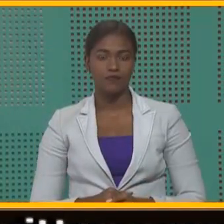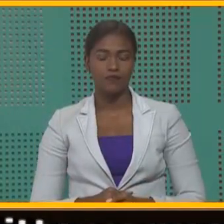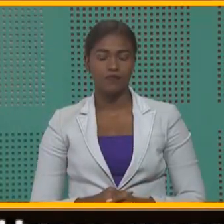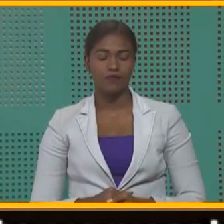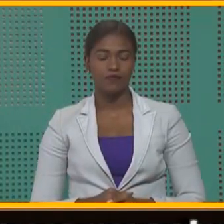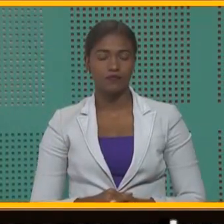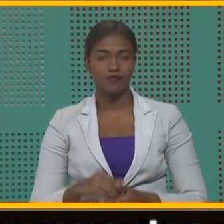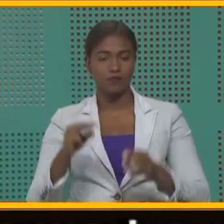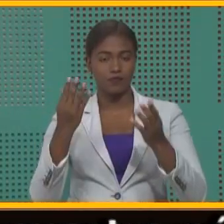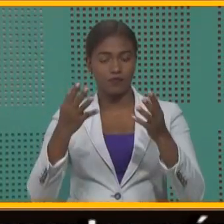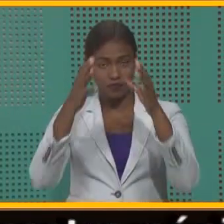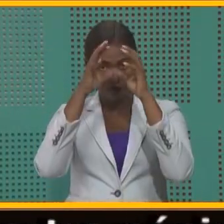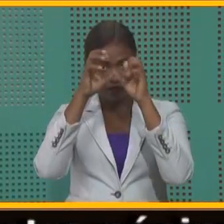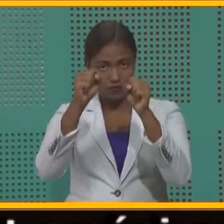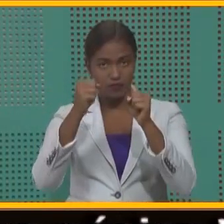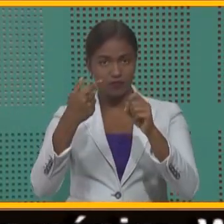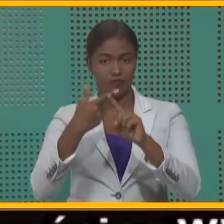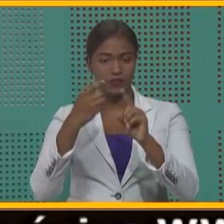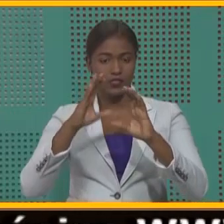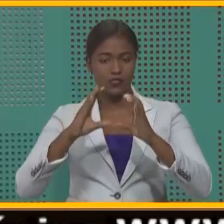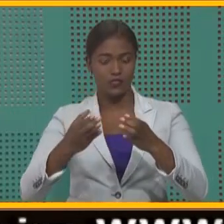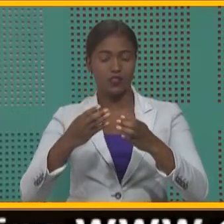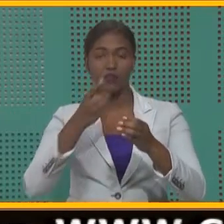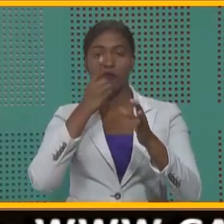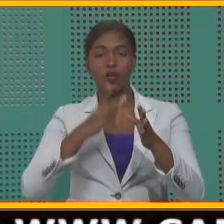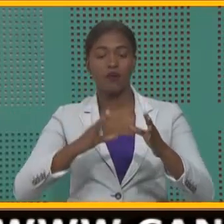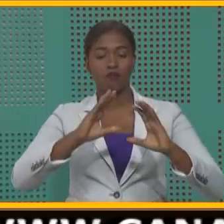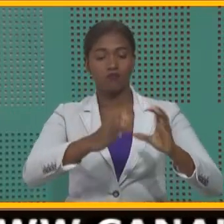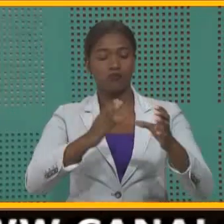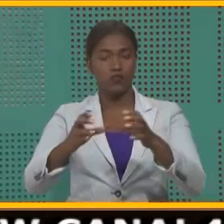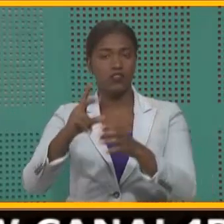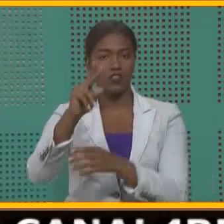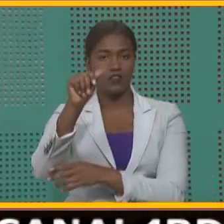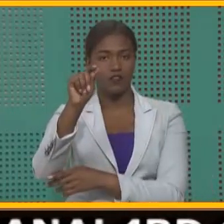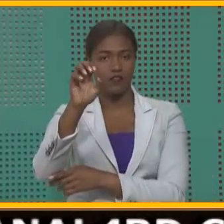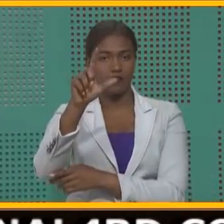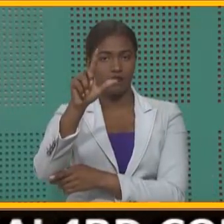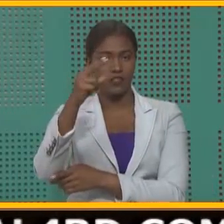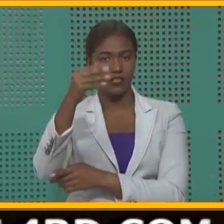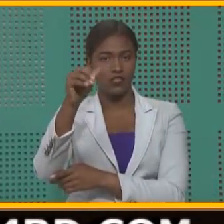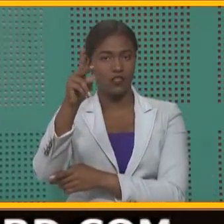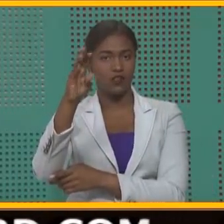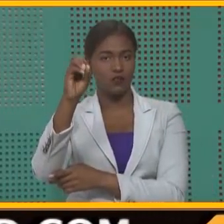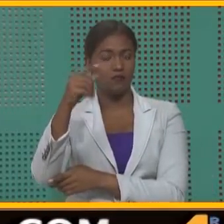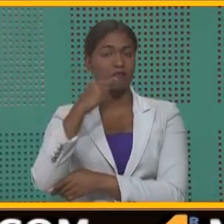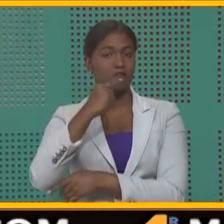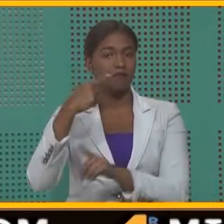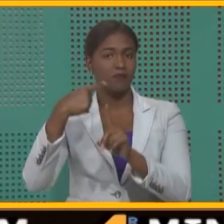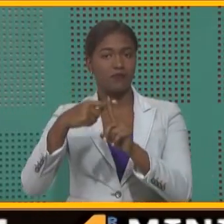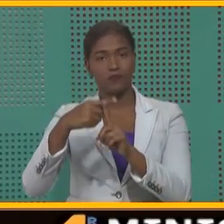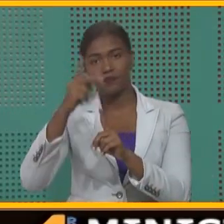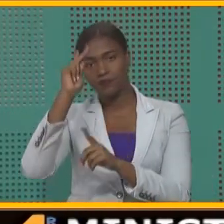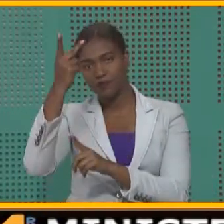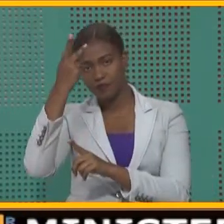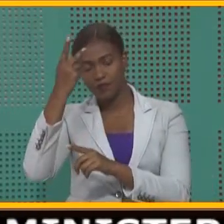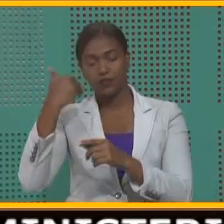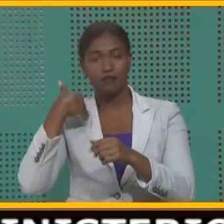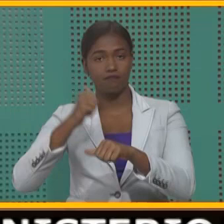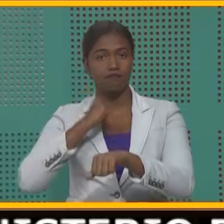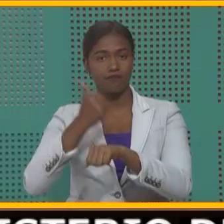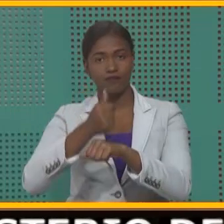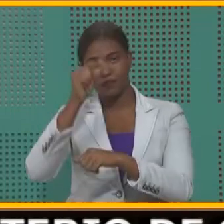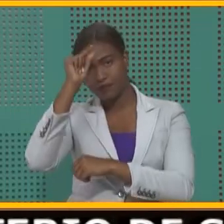Y bien, el presidente de la Federación Dominicana de Municipios, Rafael Hidalgo, valoró como positivo las políticas públicas que